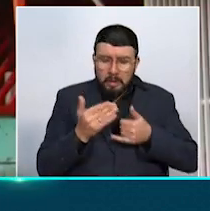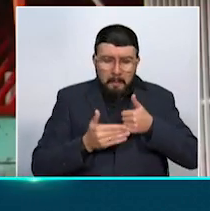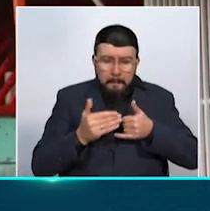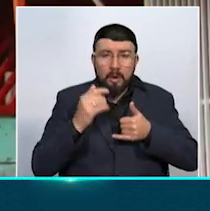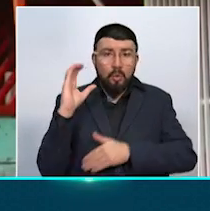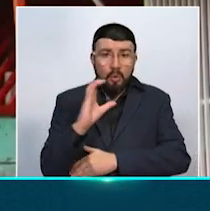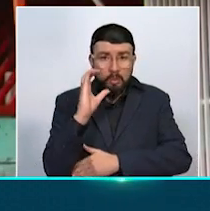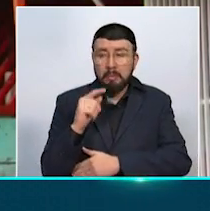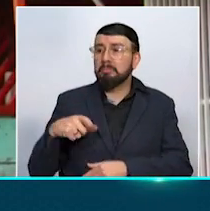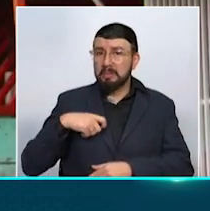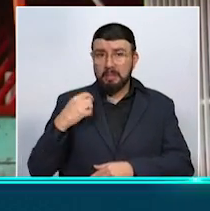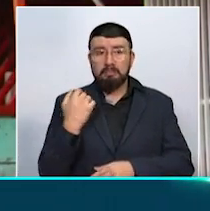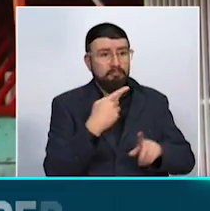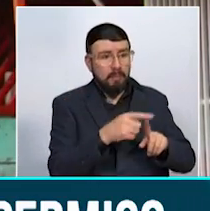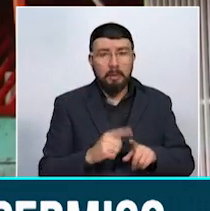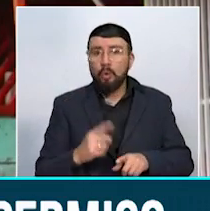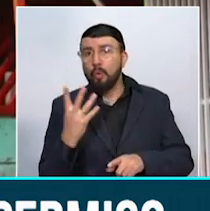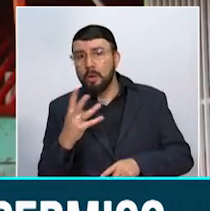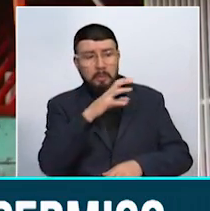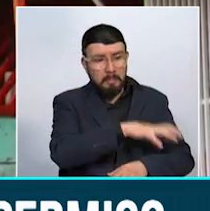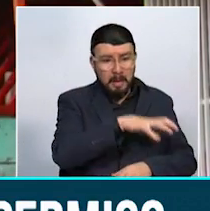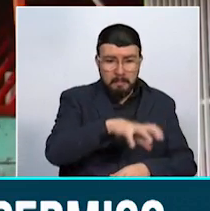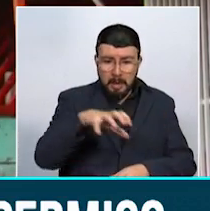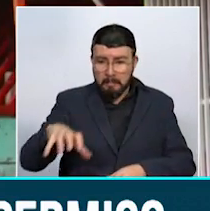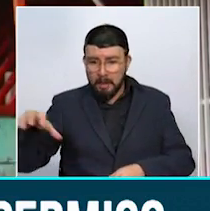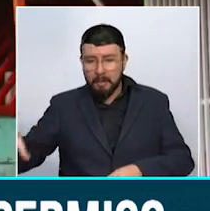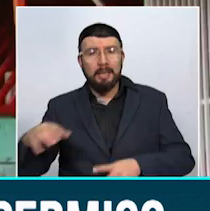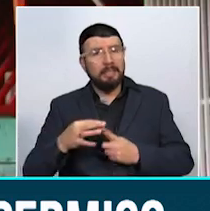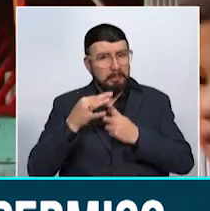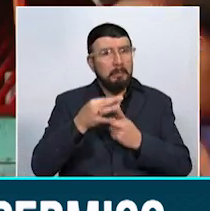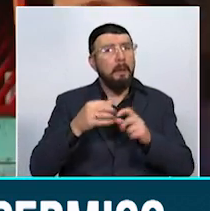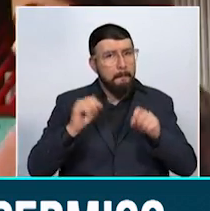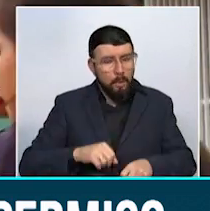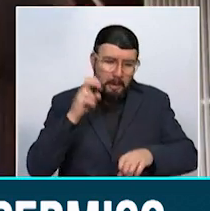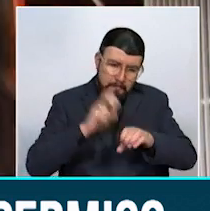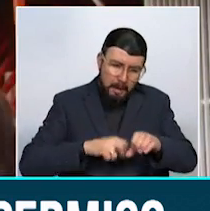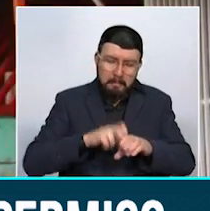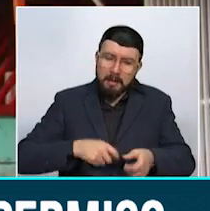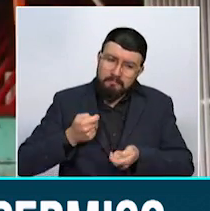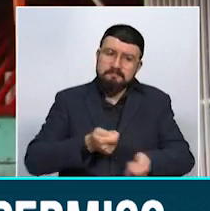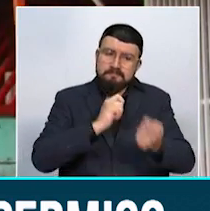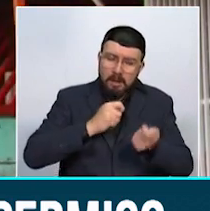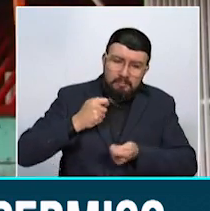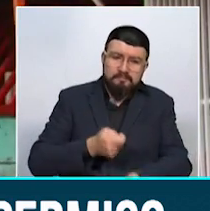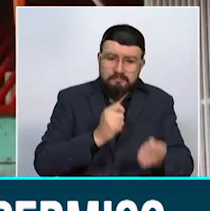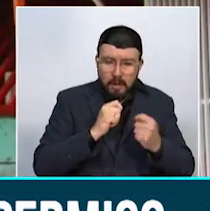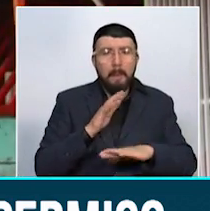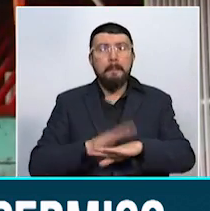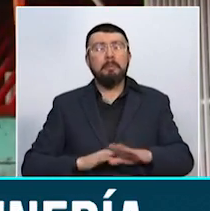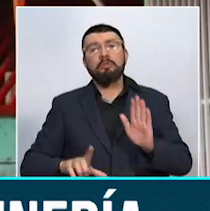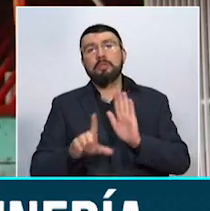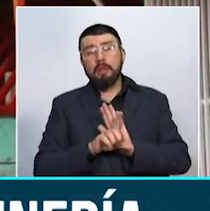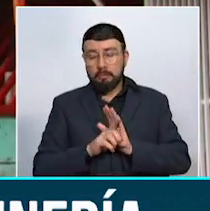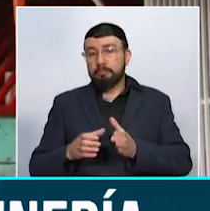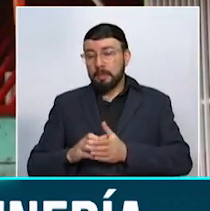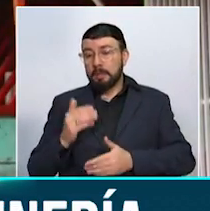que ya cuenta con más de cuatro áreas de reserva especial, gracias al trabajo que ha venido haciendo la Unidad de Desarrollo